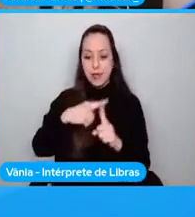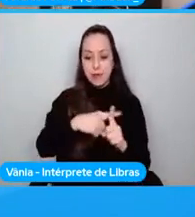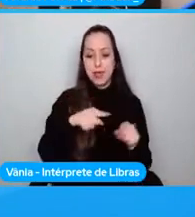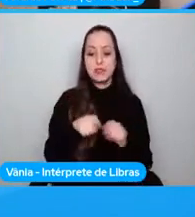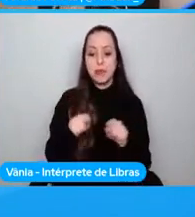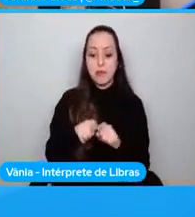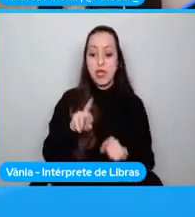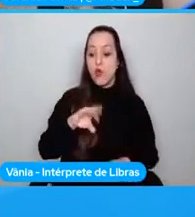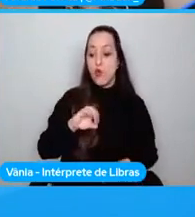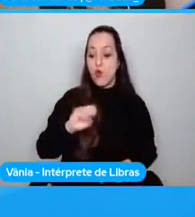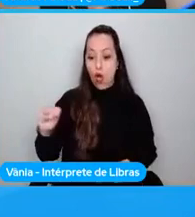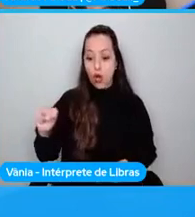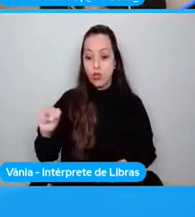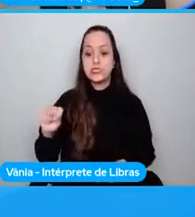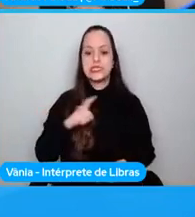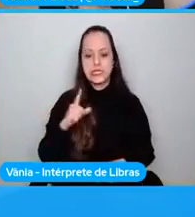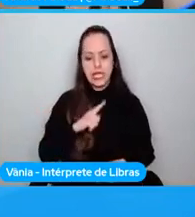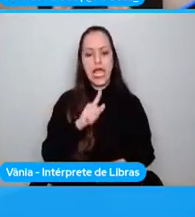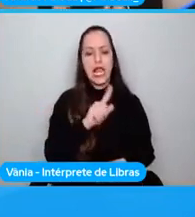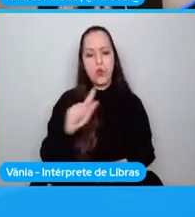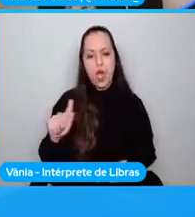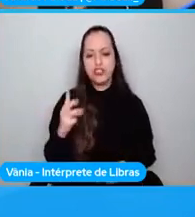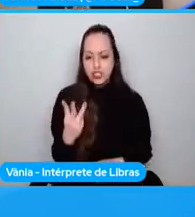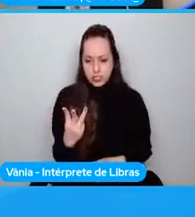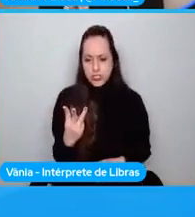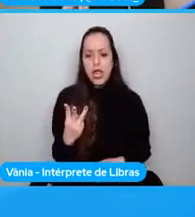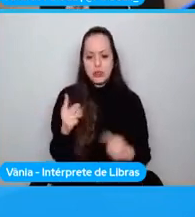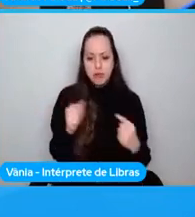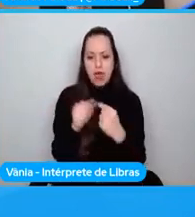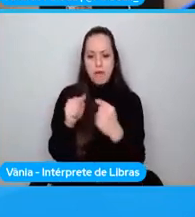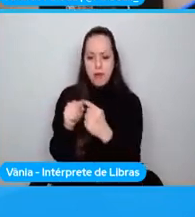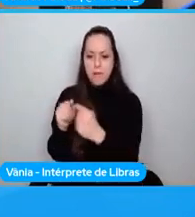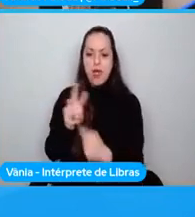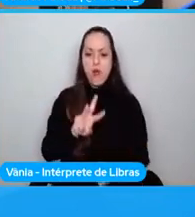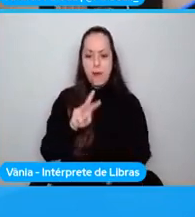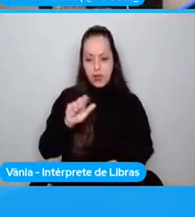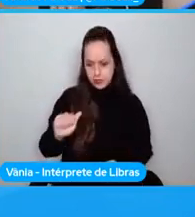los tres lenguajes que soportan WebAssembly,